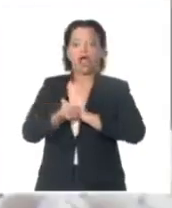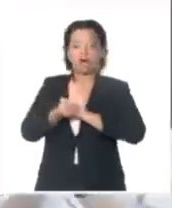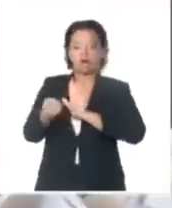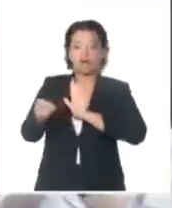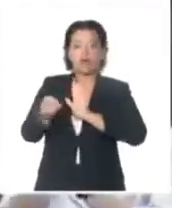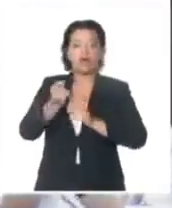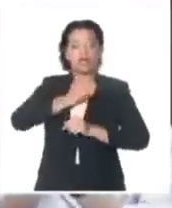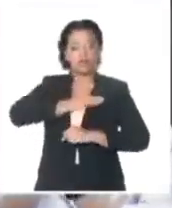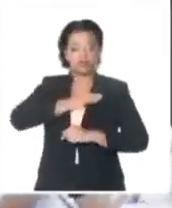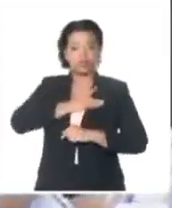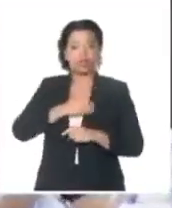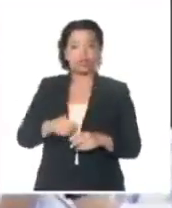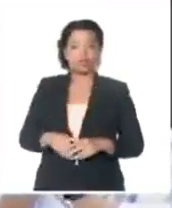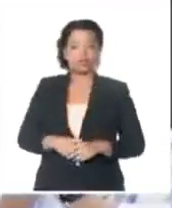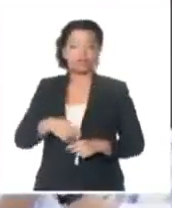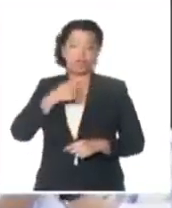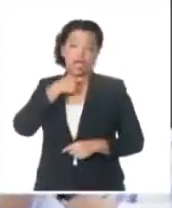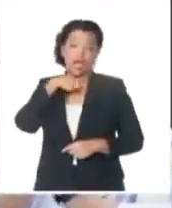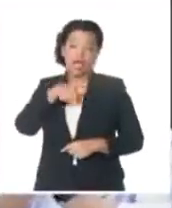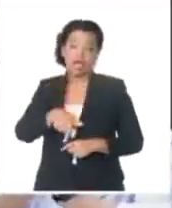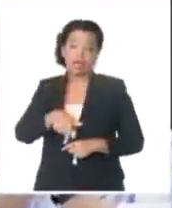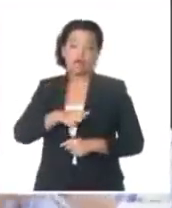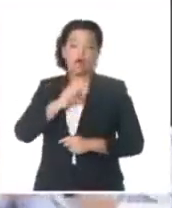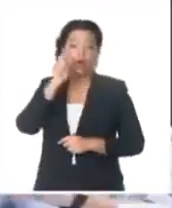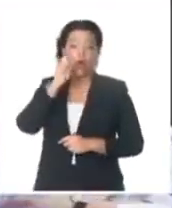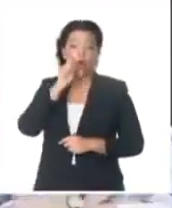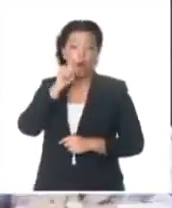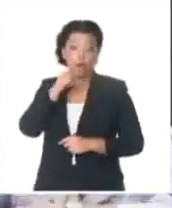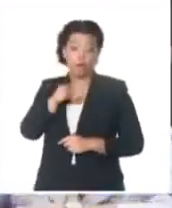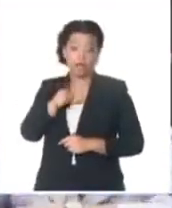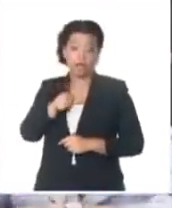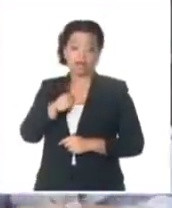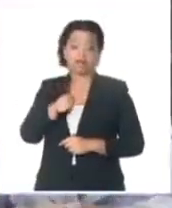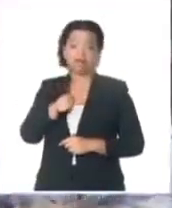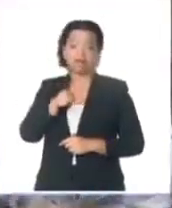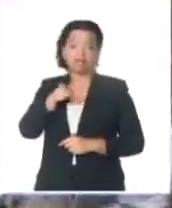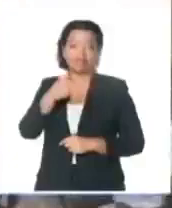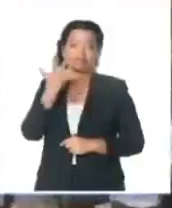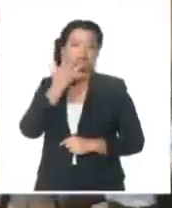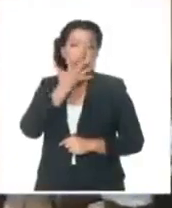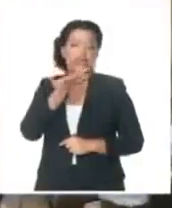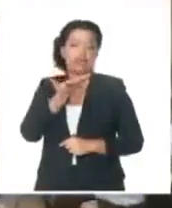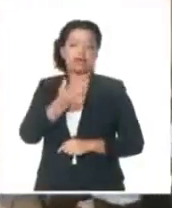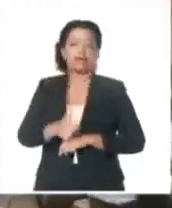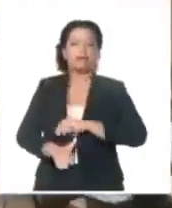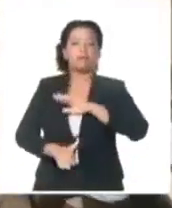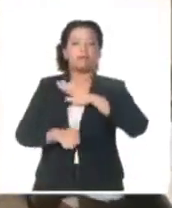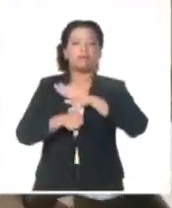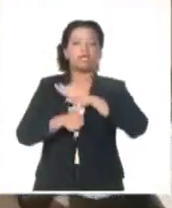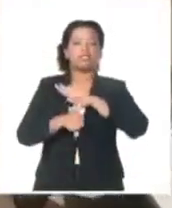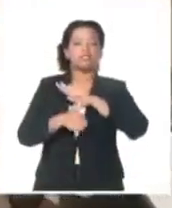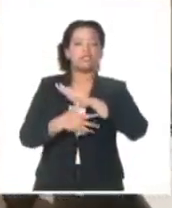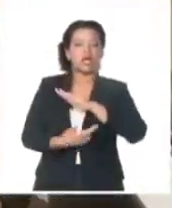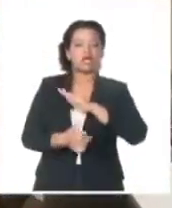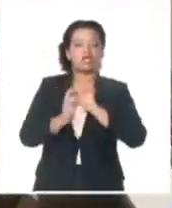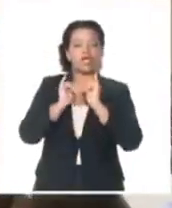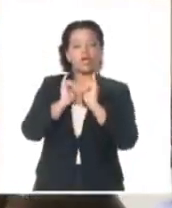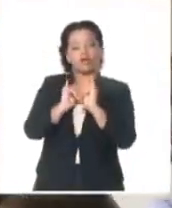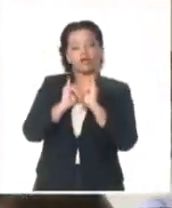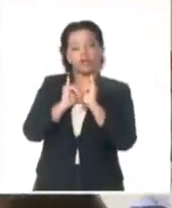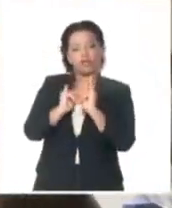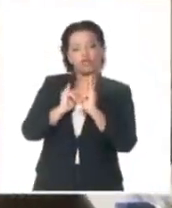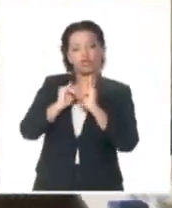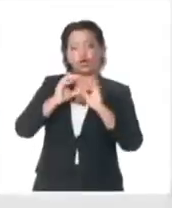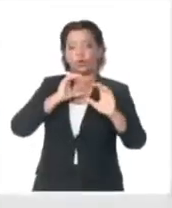diputados. Es el caso de Alfonso Noya Martínez, presidente del Instituto de Información y